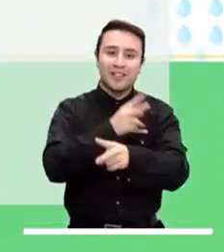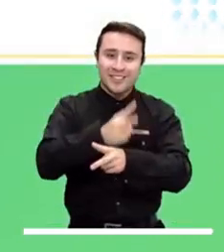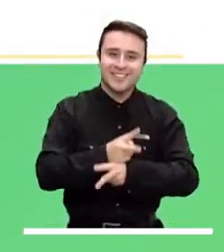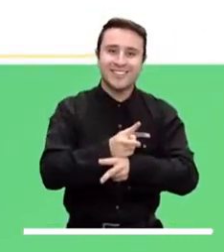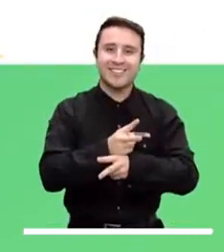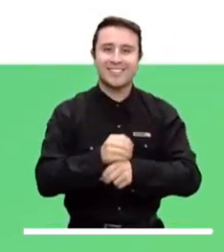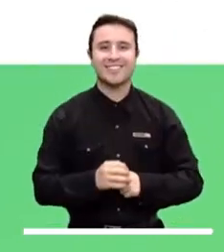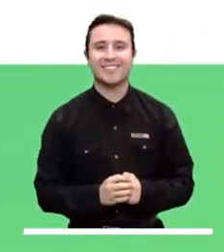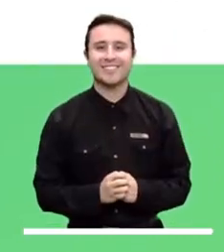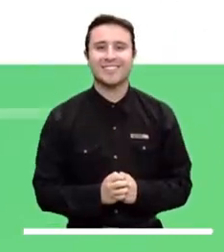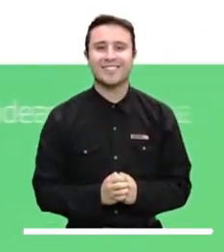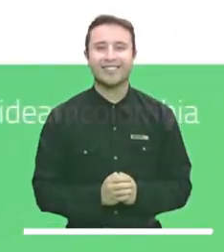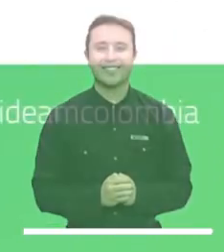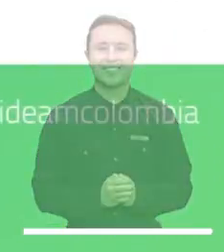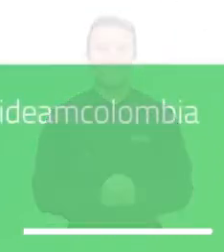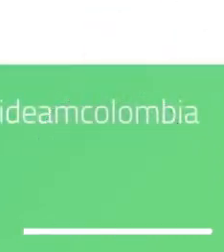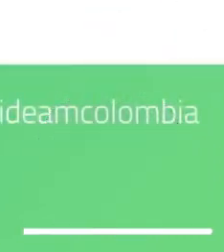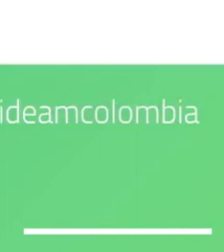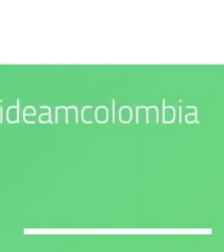debemos estar preparados.